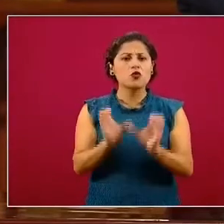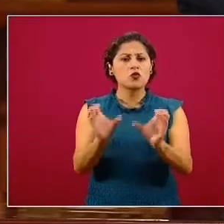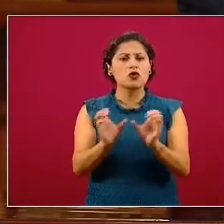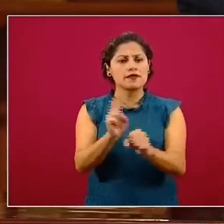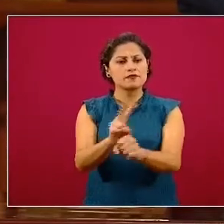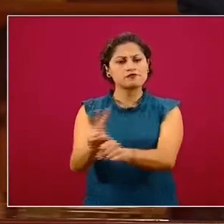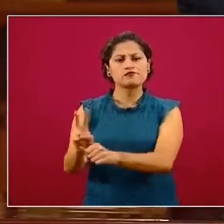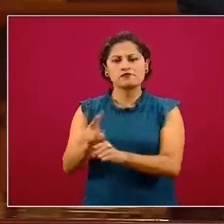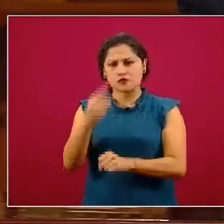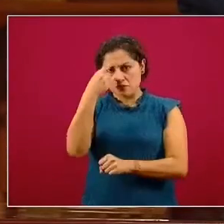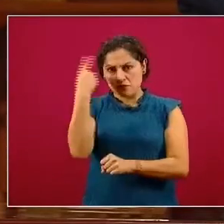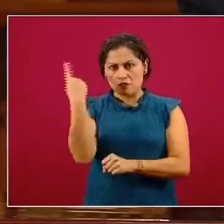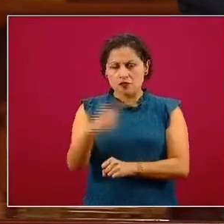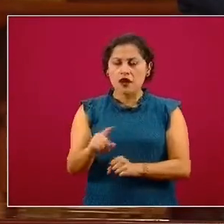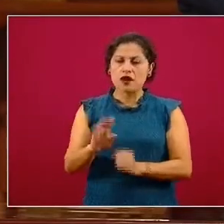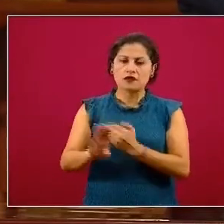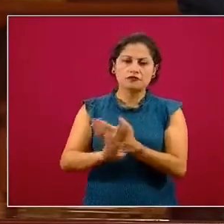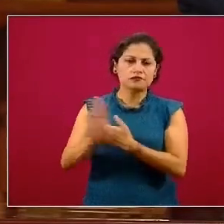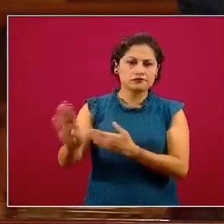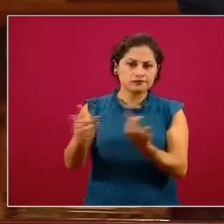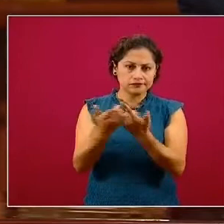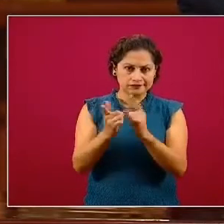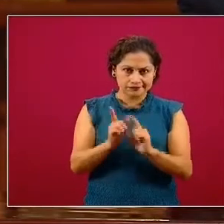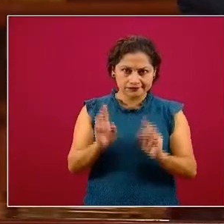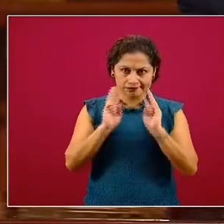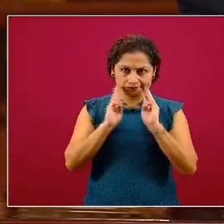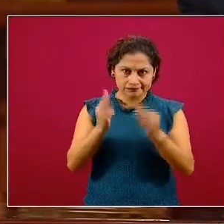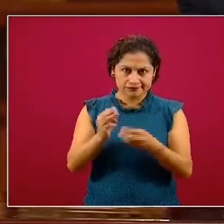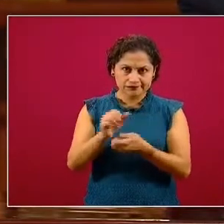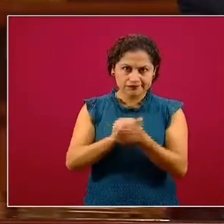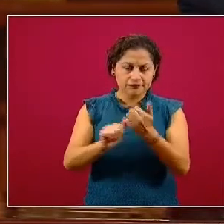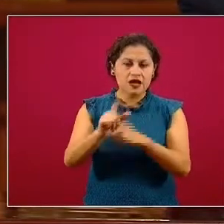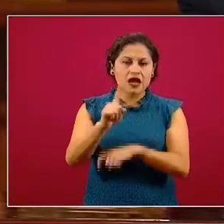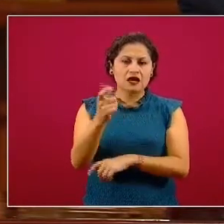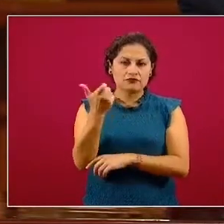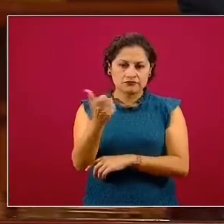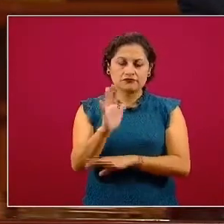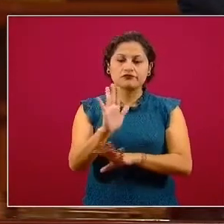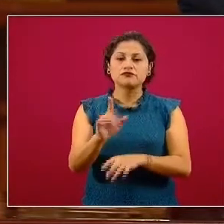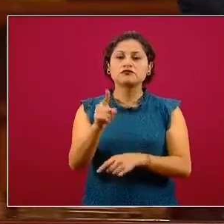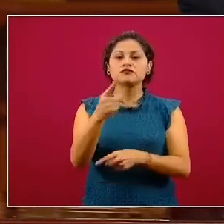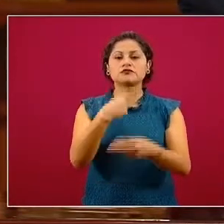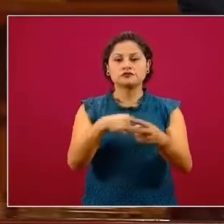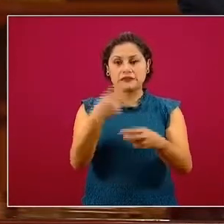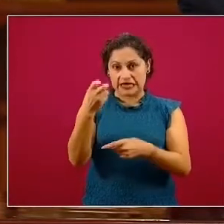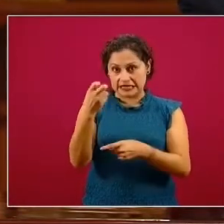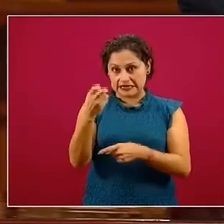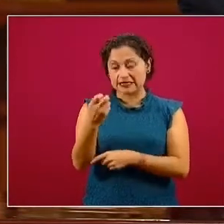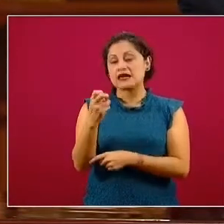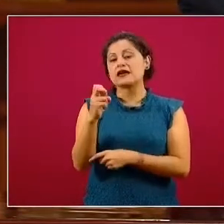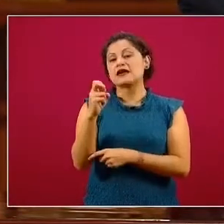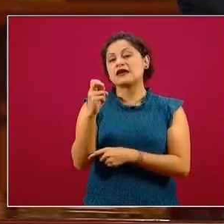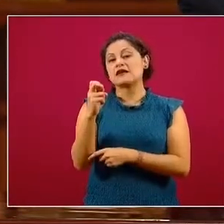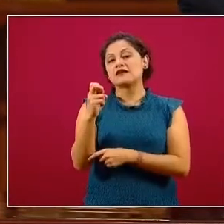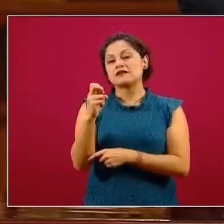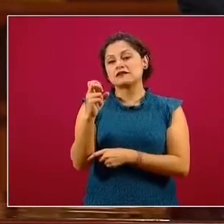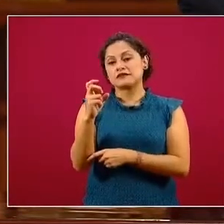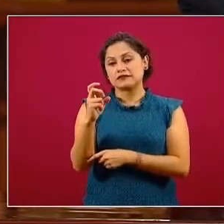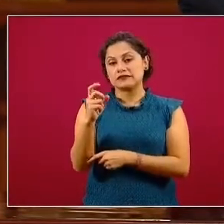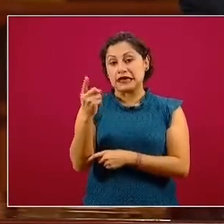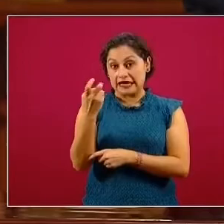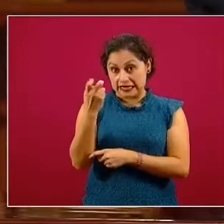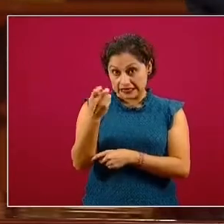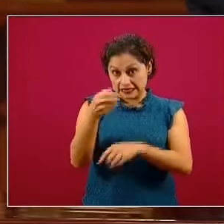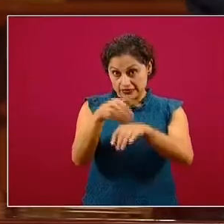probablemente, 83 de estas cuentas son de este tipo y fueron rechazadas. Porque 25 mil pesos, perdón, estas